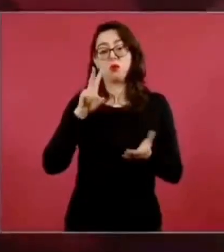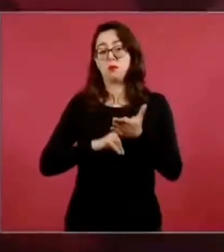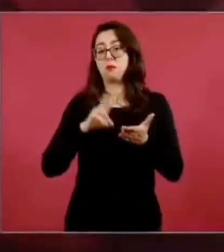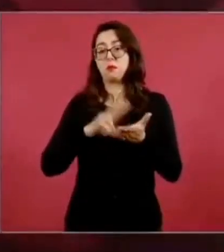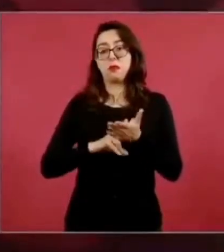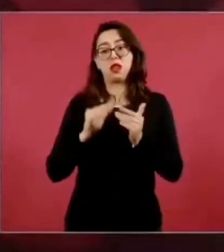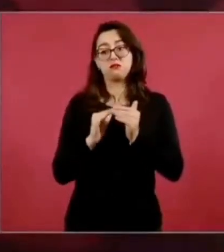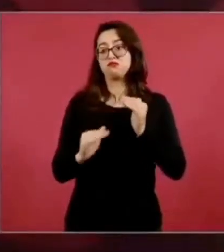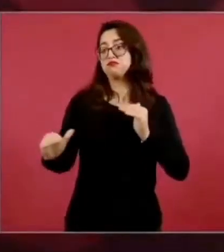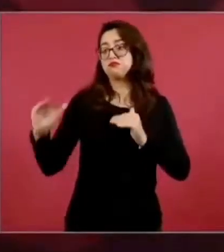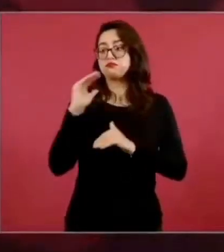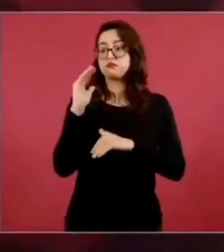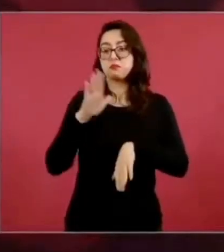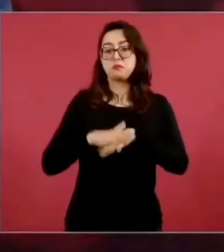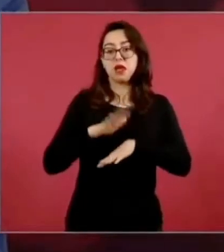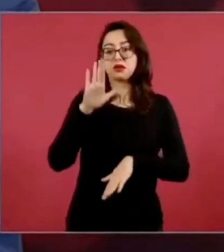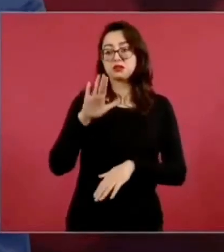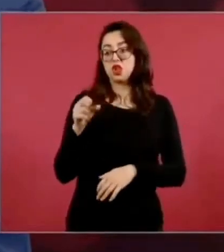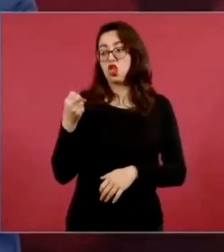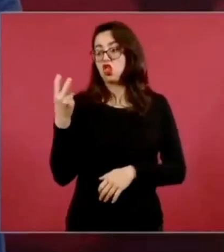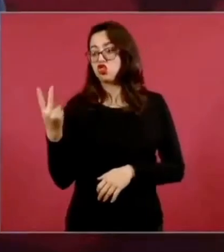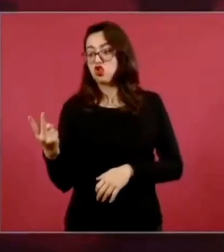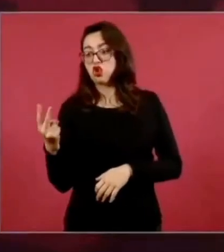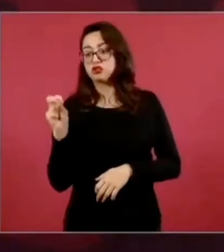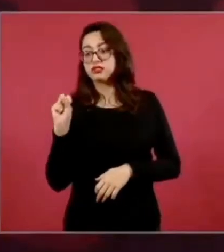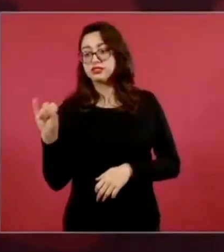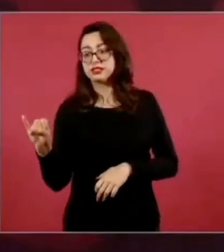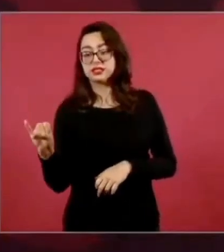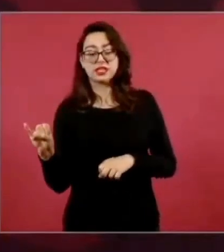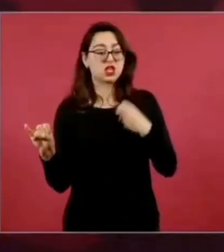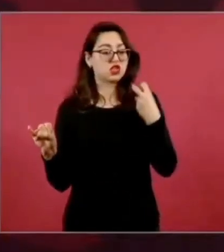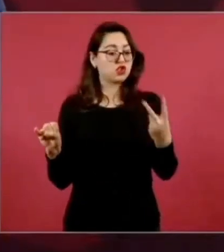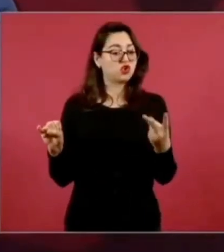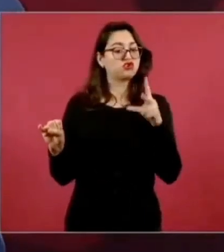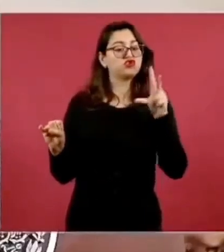Entonces, aunque son dos votos deciden